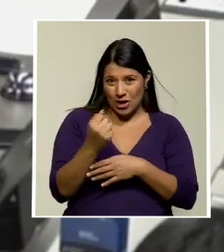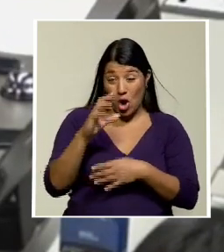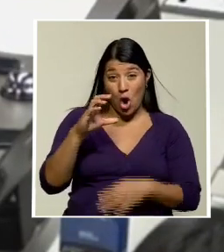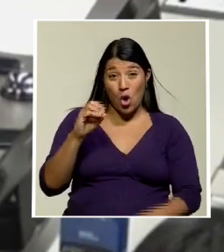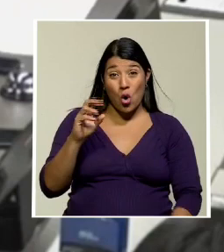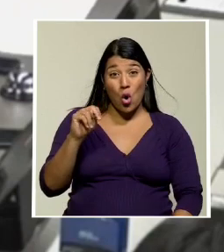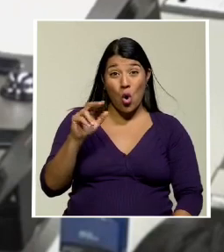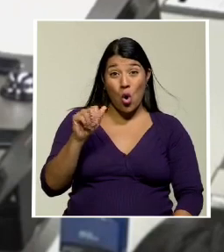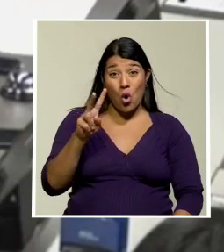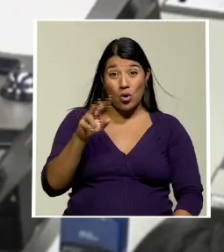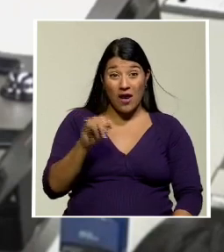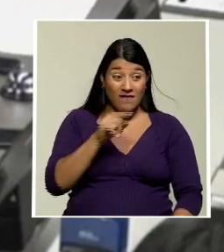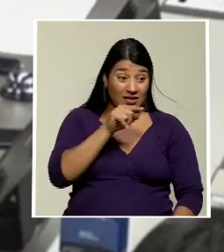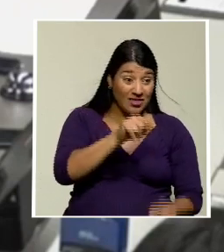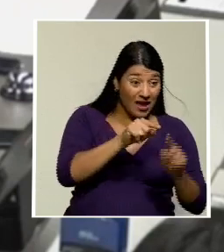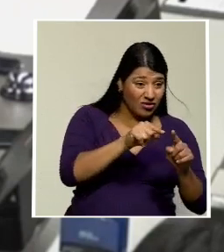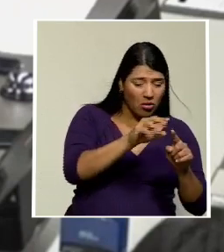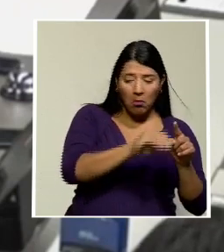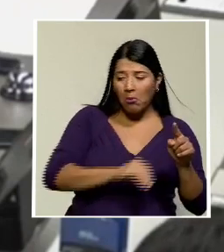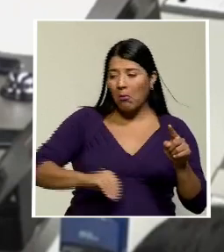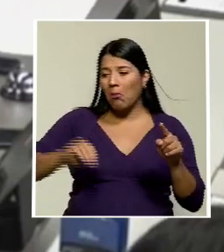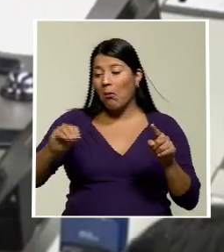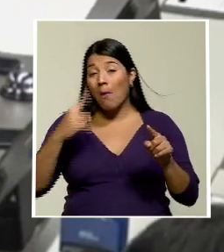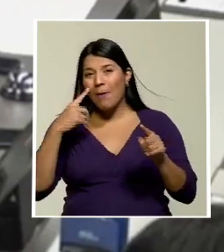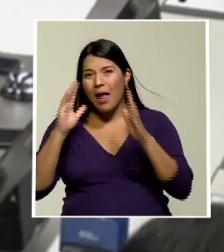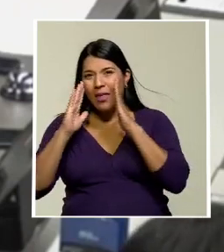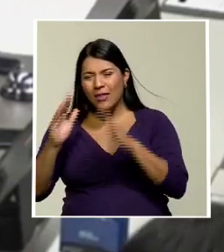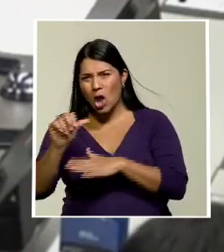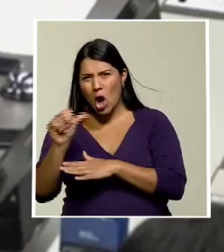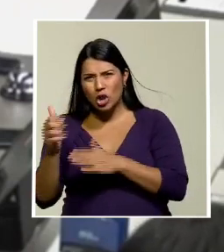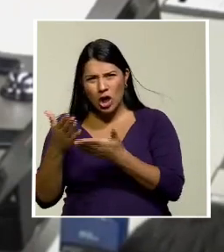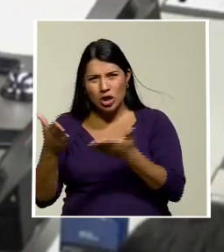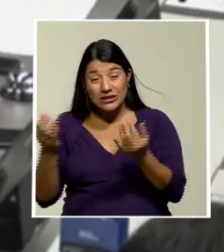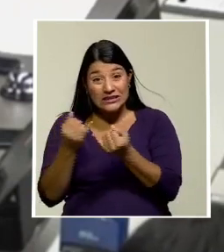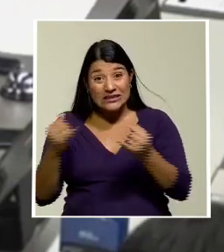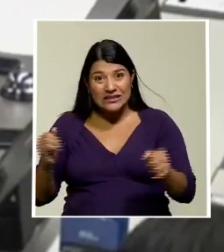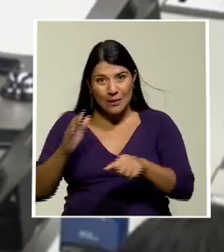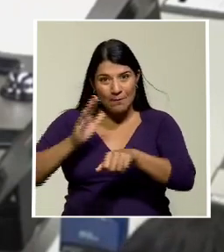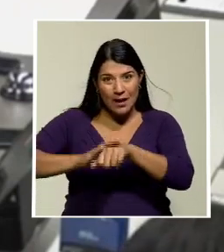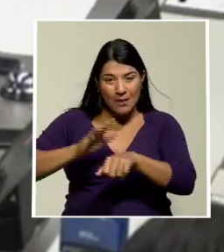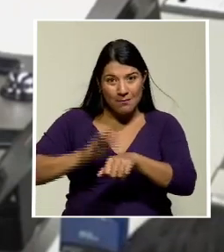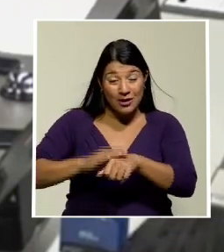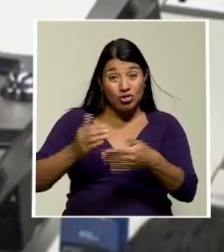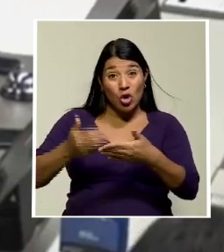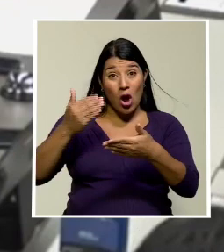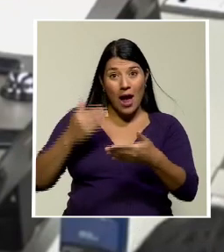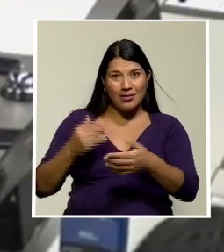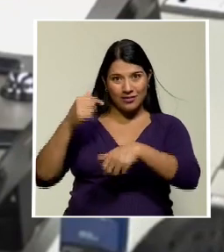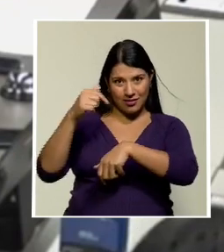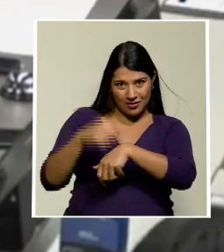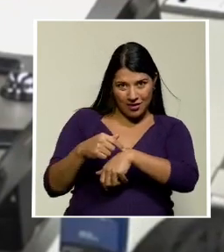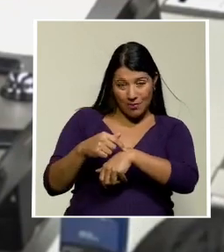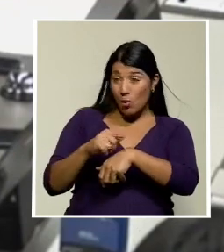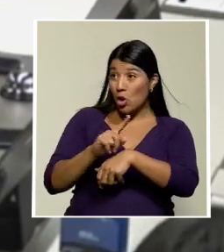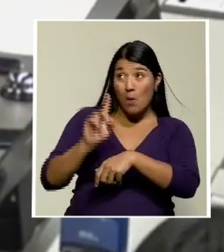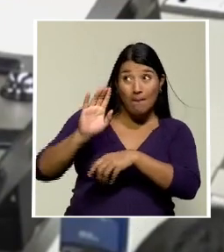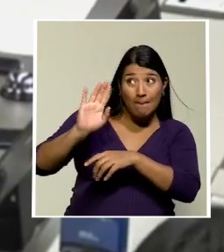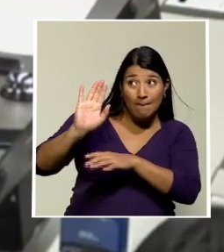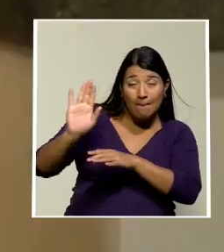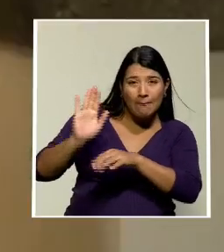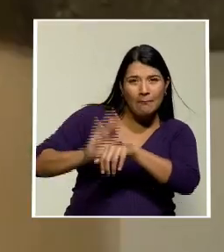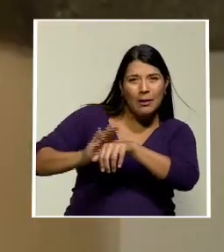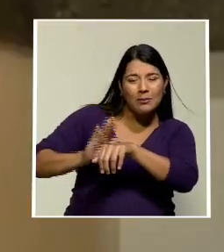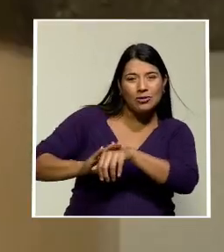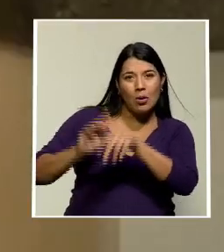cogía de una partida para otra sin autorización previa a los entes encargados para generar las